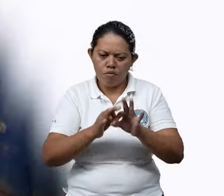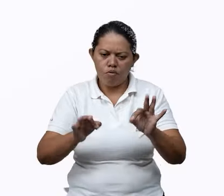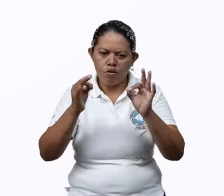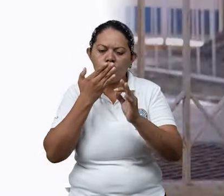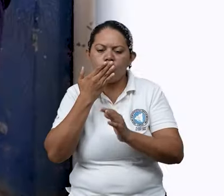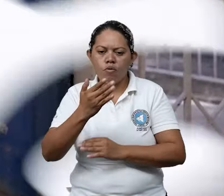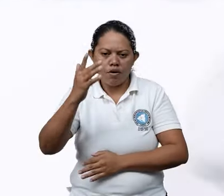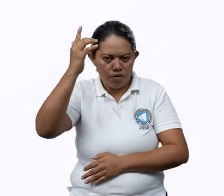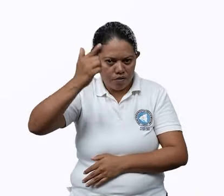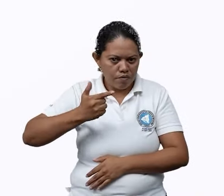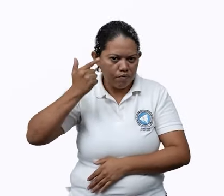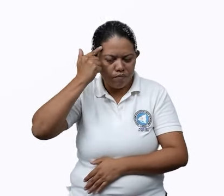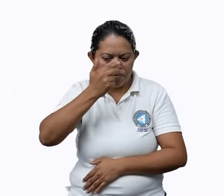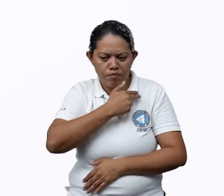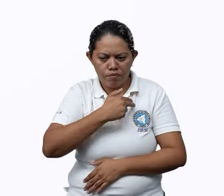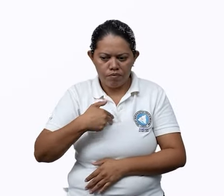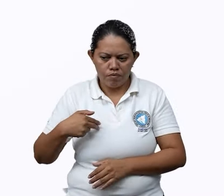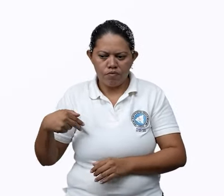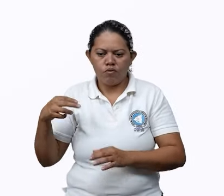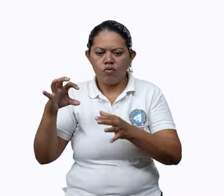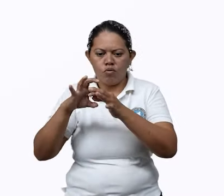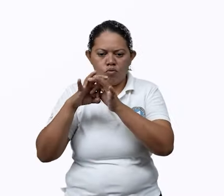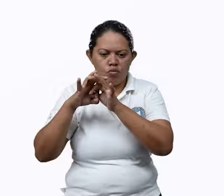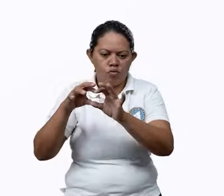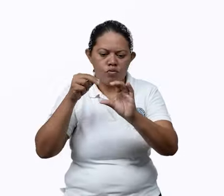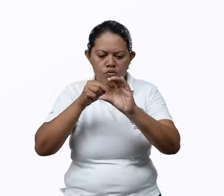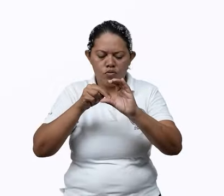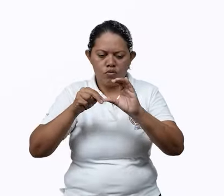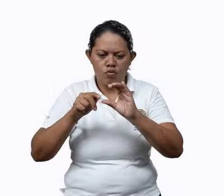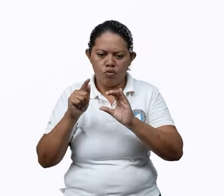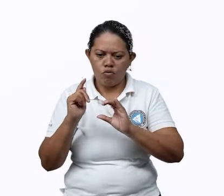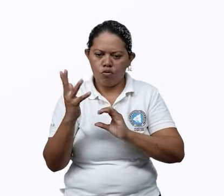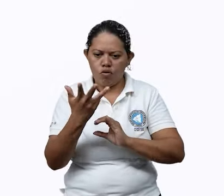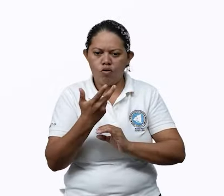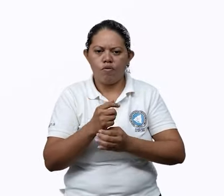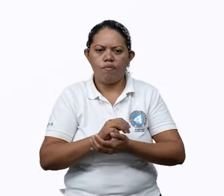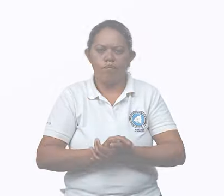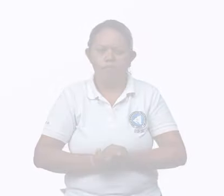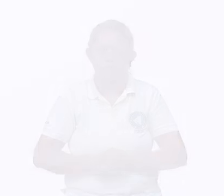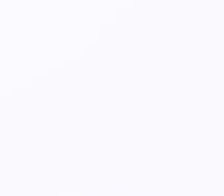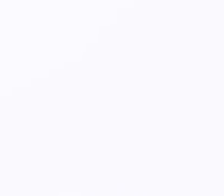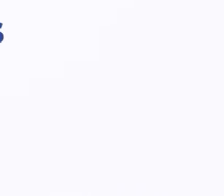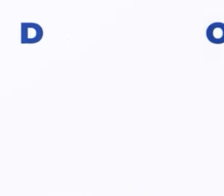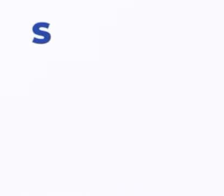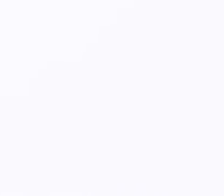Gobierno de Reconciliación y Unidad Nacional, Sinapred, somos todos.